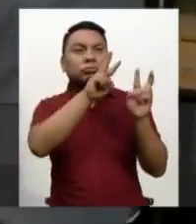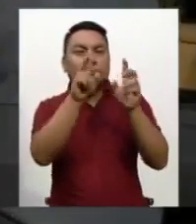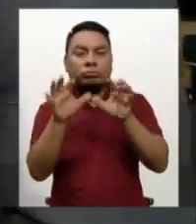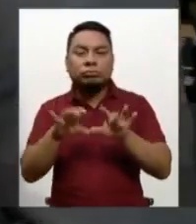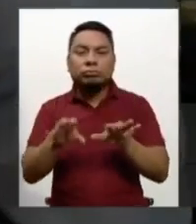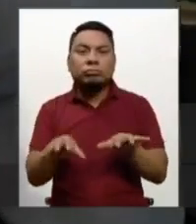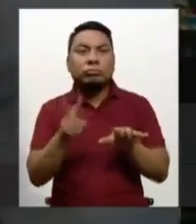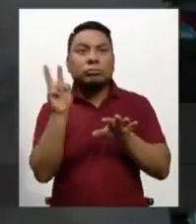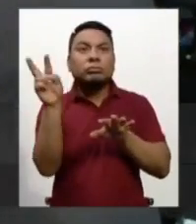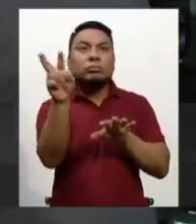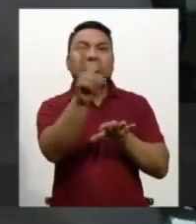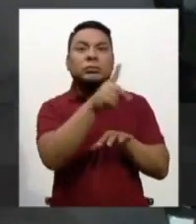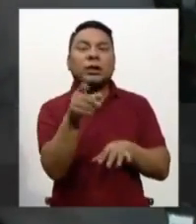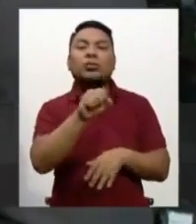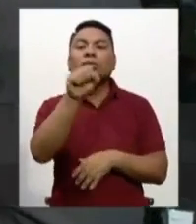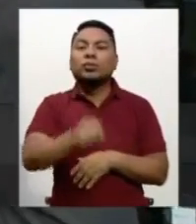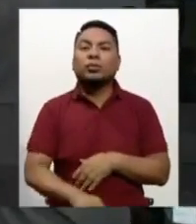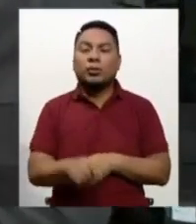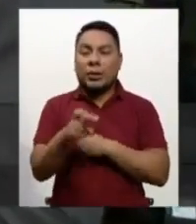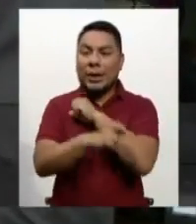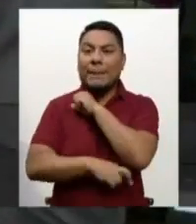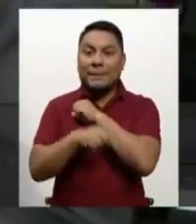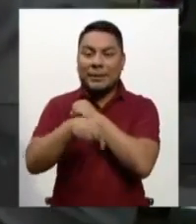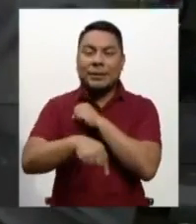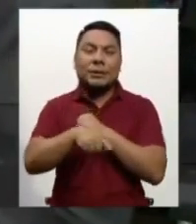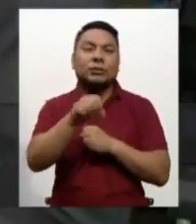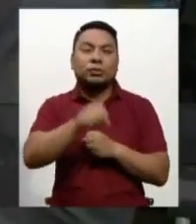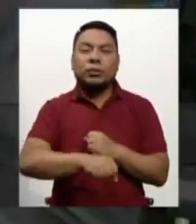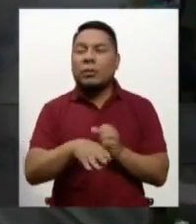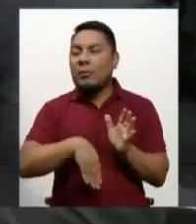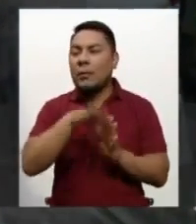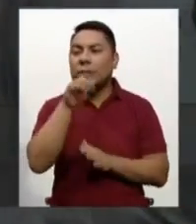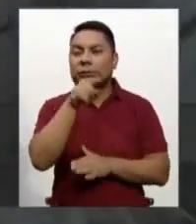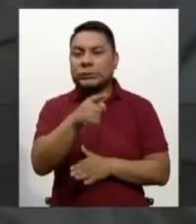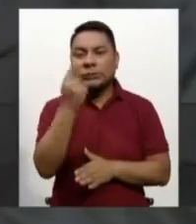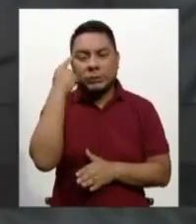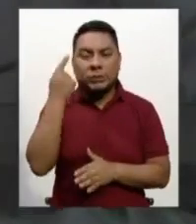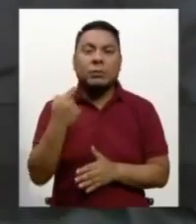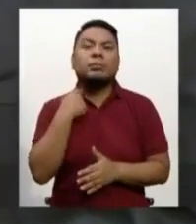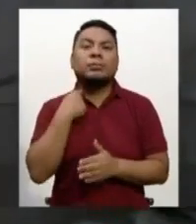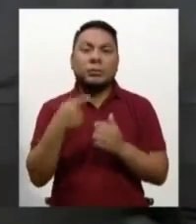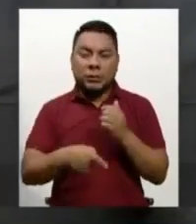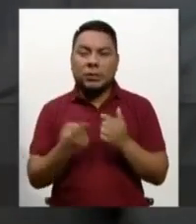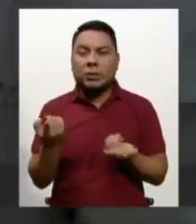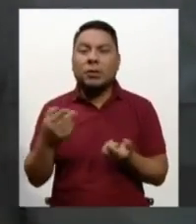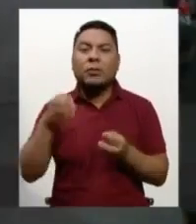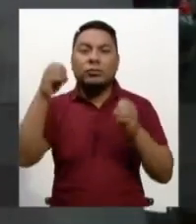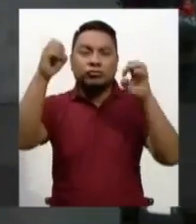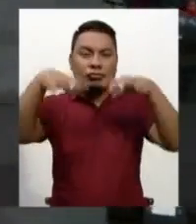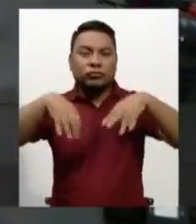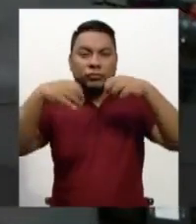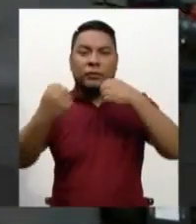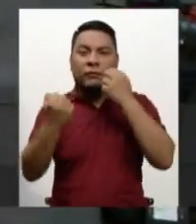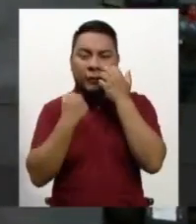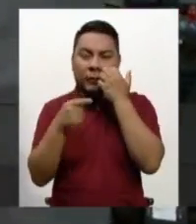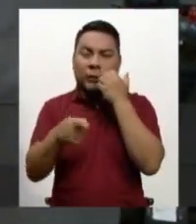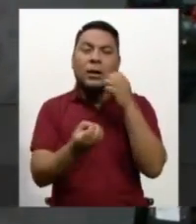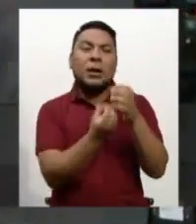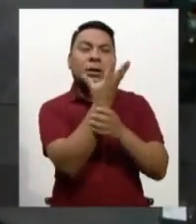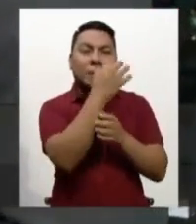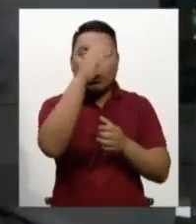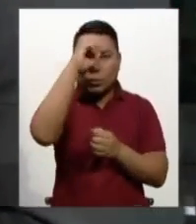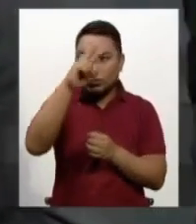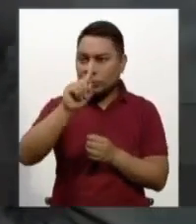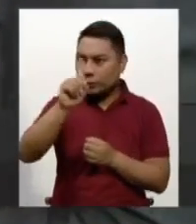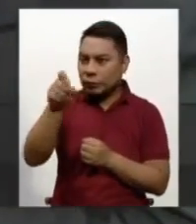horas? Sobre todo en la zona sur del país, que me parece que es la zona que se ha visto más afectada en las últimas horas por las intensas lluvias, Arequipa y